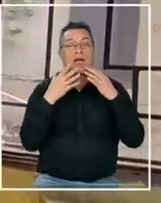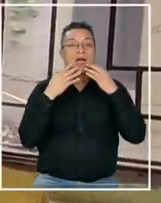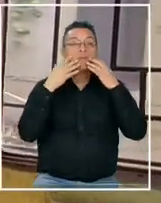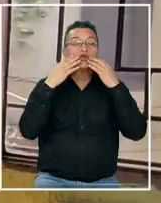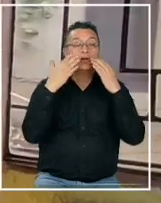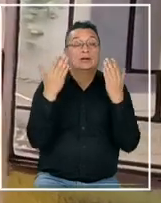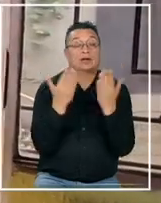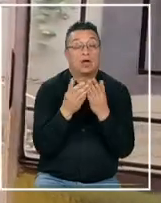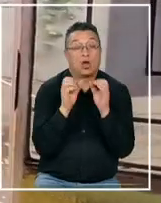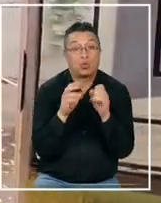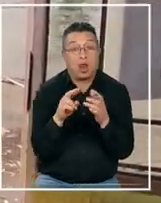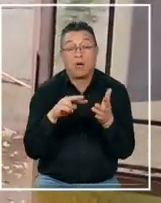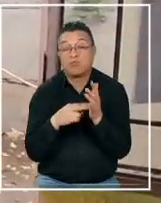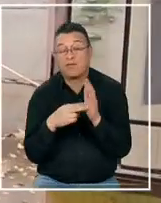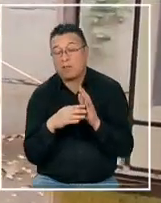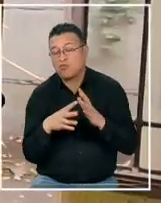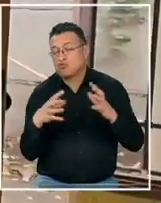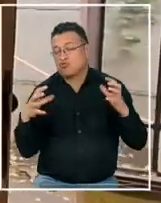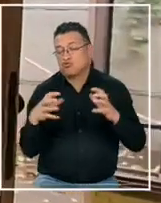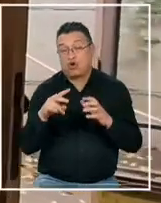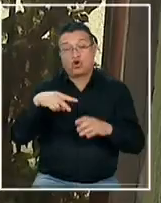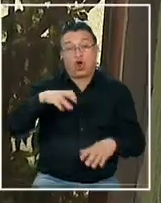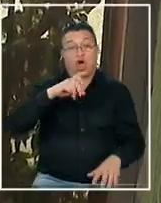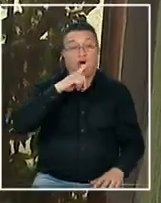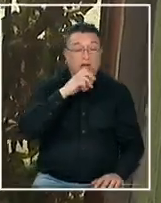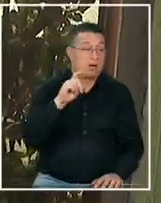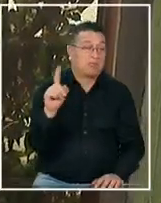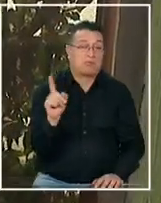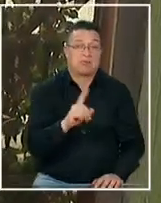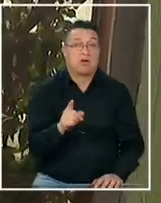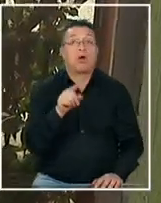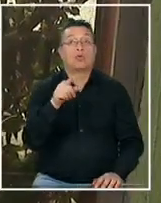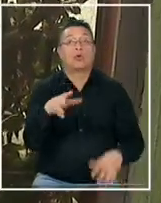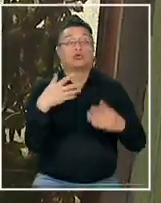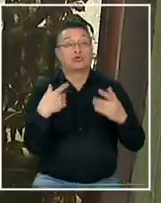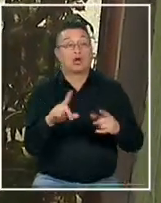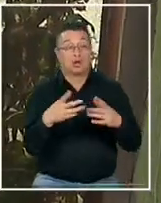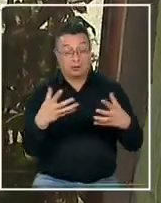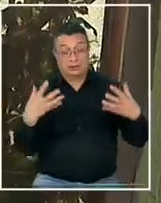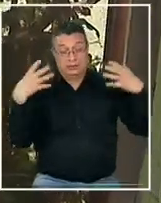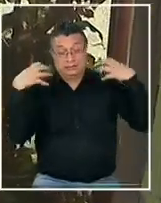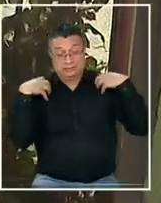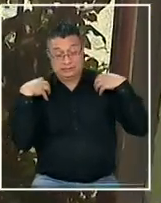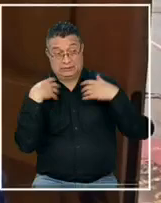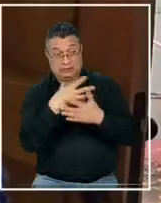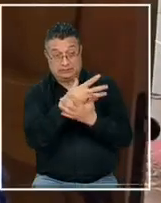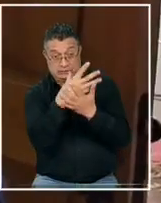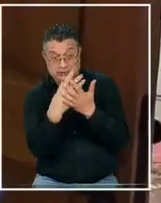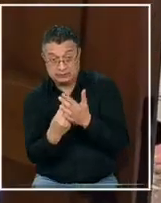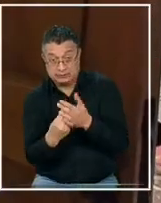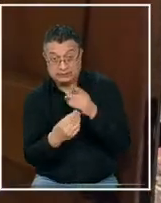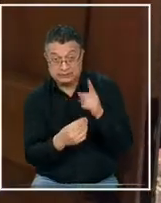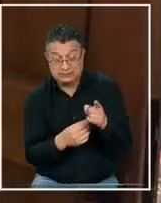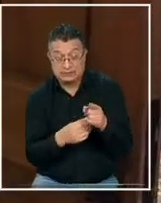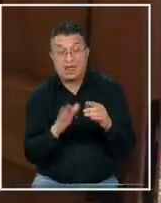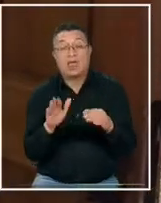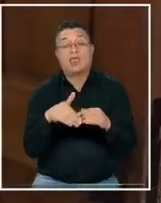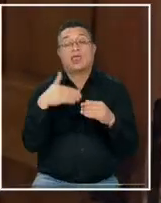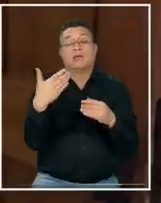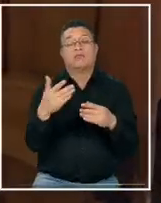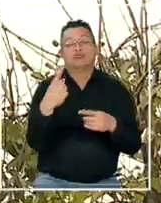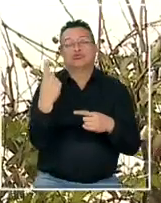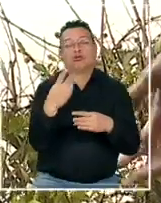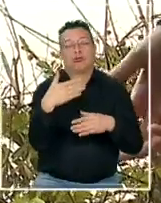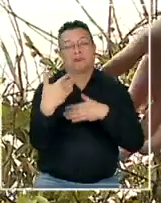académica no ha habido mayor problema en notas en esas cosas porque cuando tú le quitas una carga de encima a los chiquillos realmente lo demás fluye